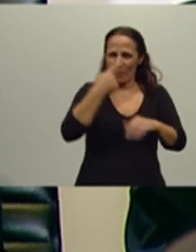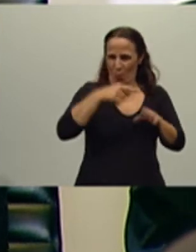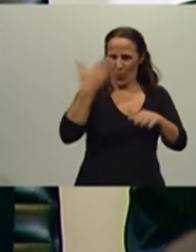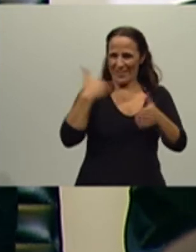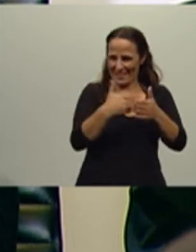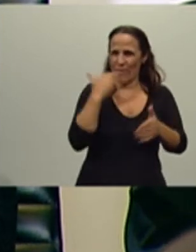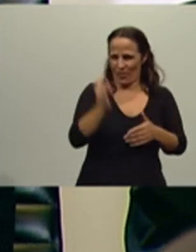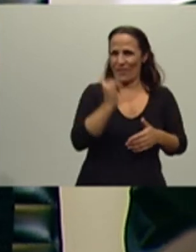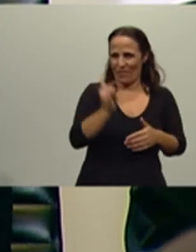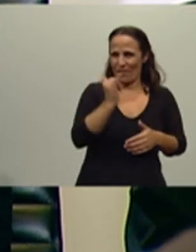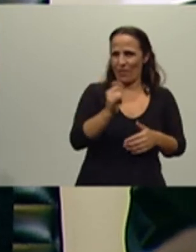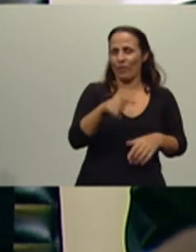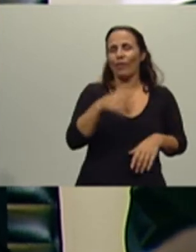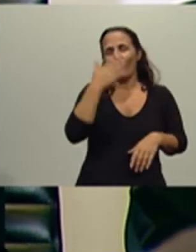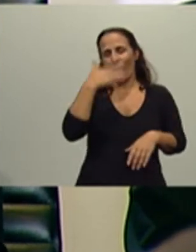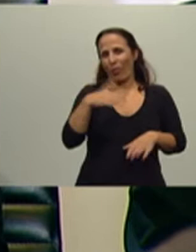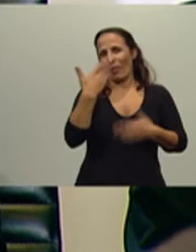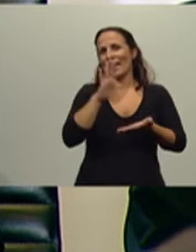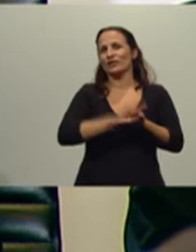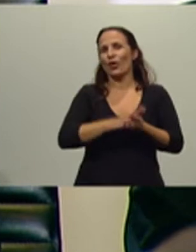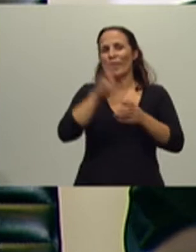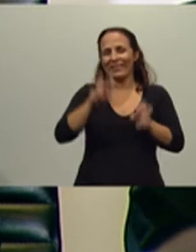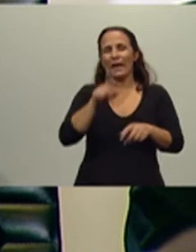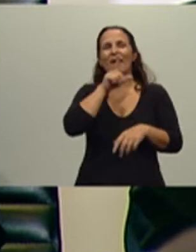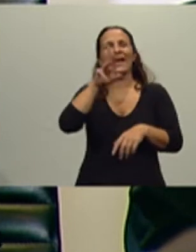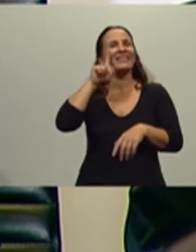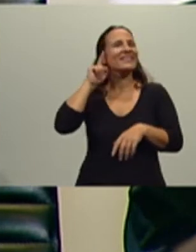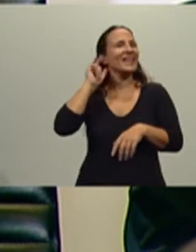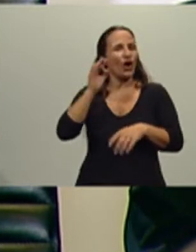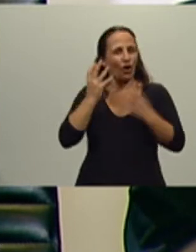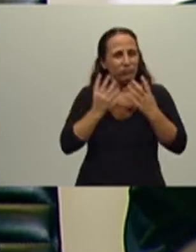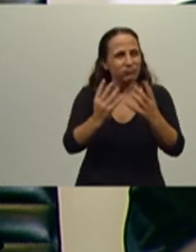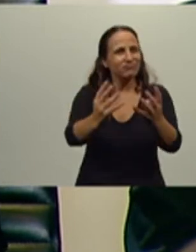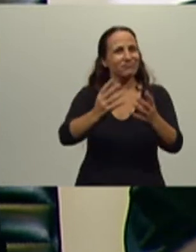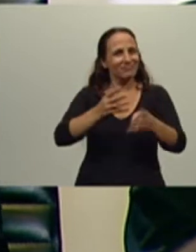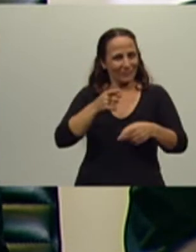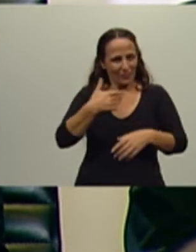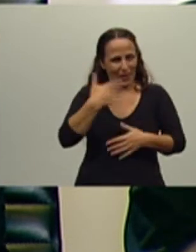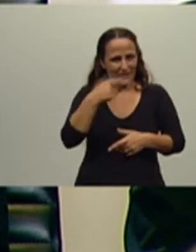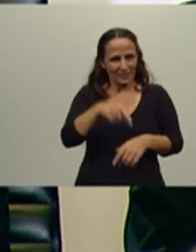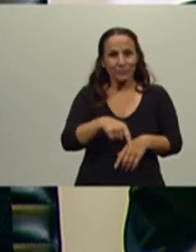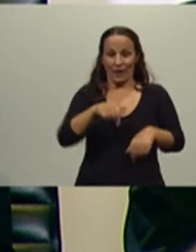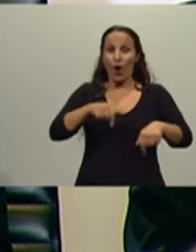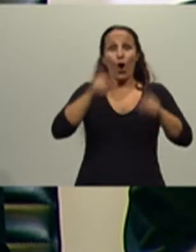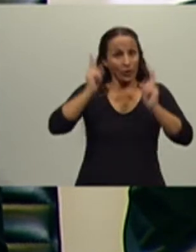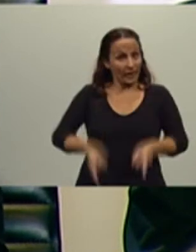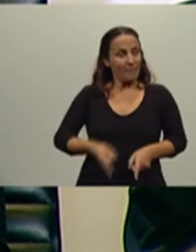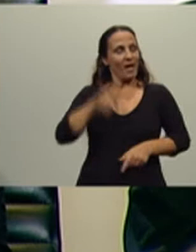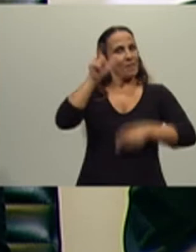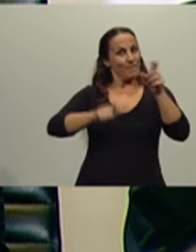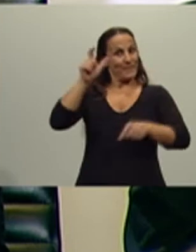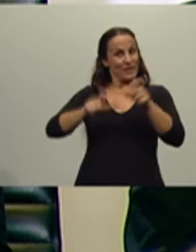último momento cuando abordemos el tema del trigo. También hoy estamos reconociendo a las trabajadoras, y digo